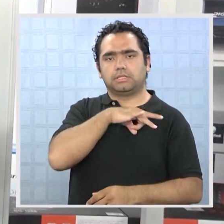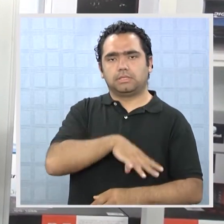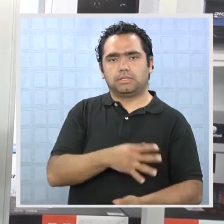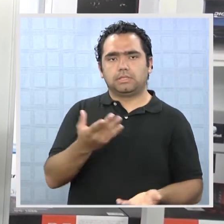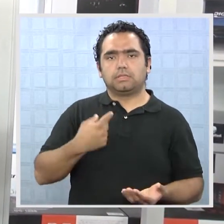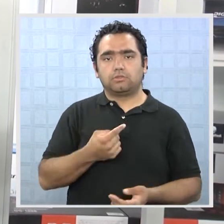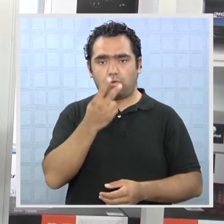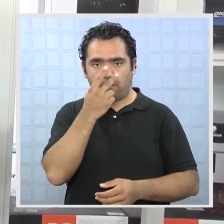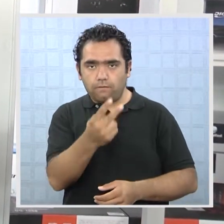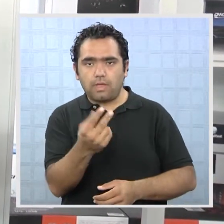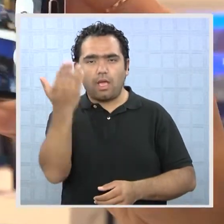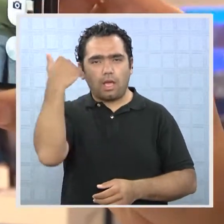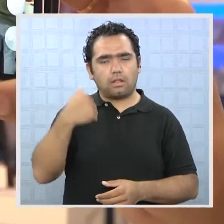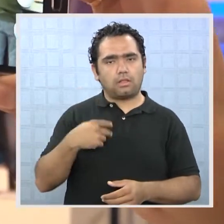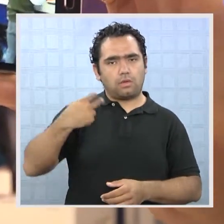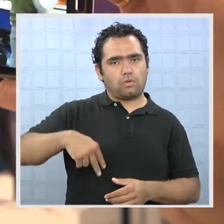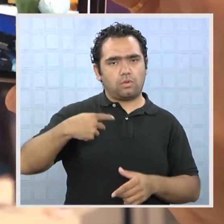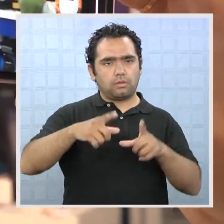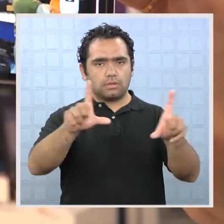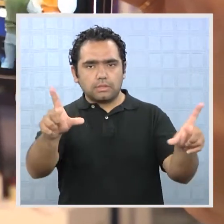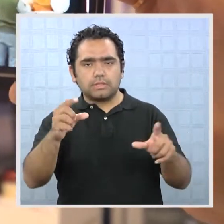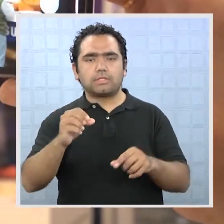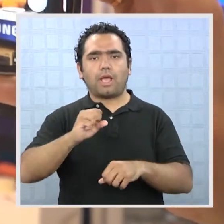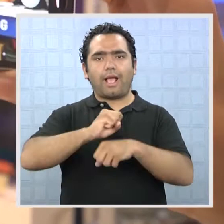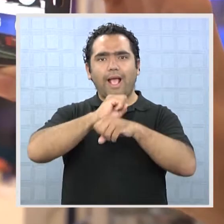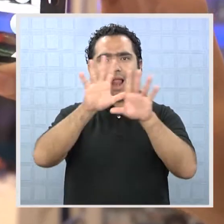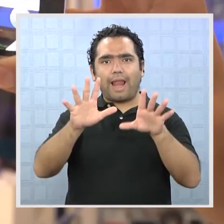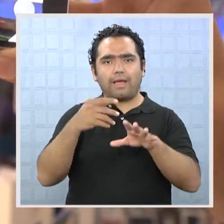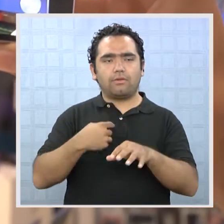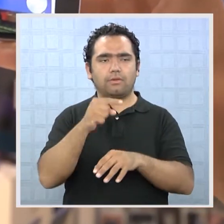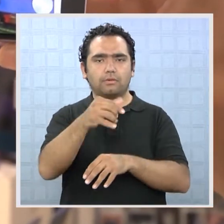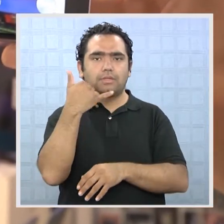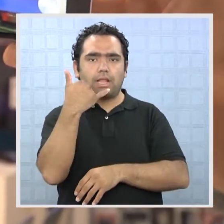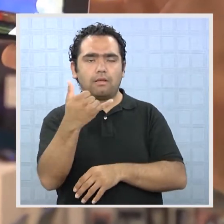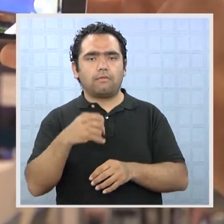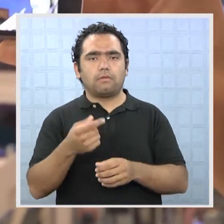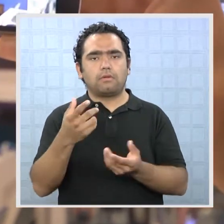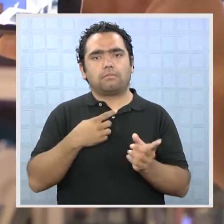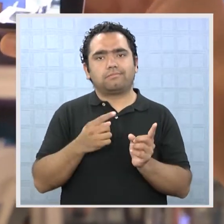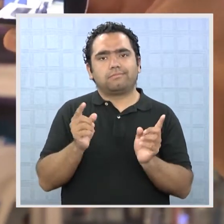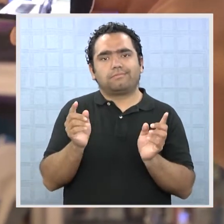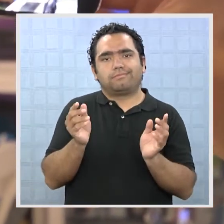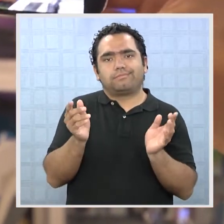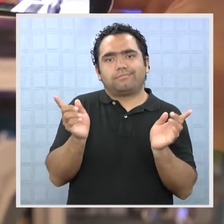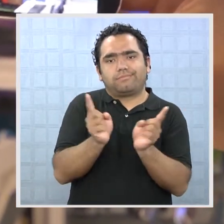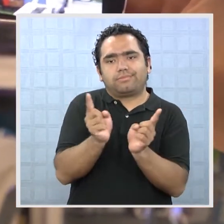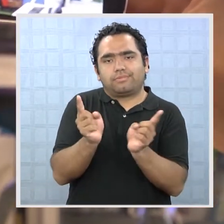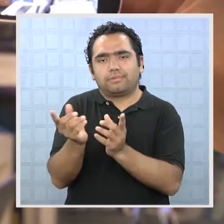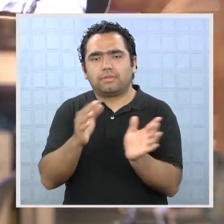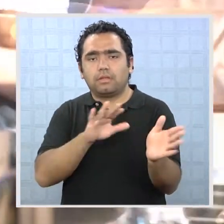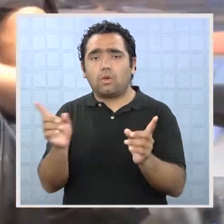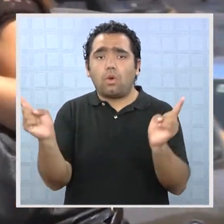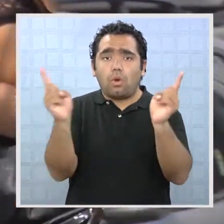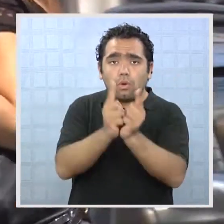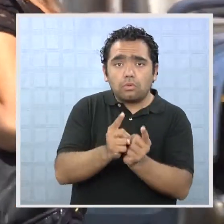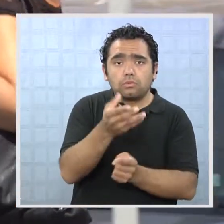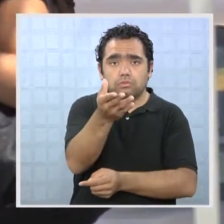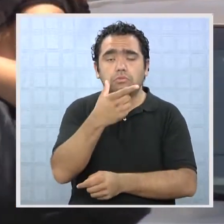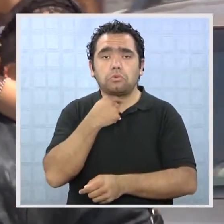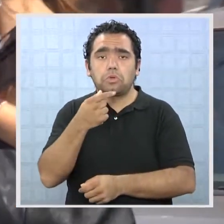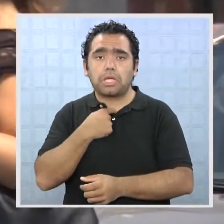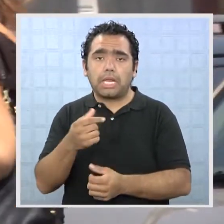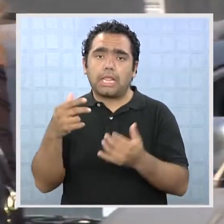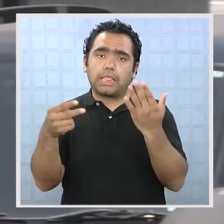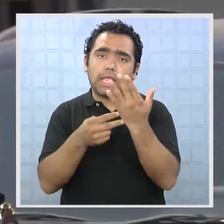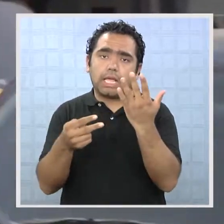vi la noticia del lanzamiento de Claro, es un poquito limitado. En conclusión, si usted quiere disfrutar de esta tecnología,